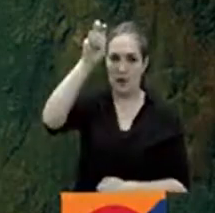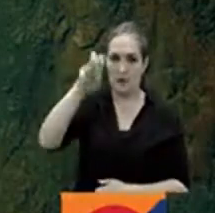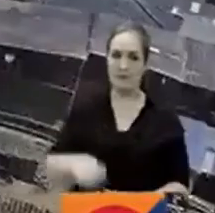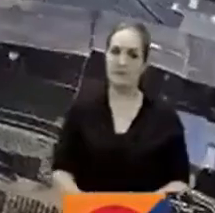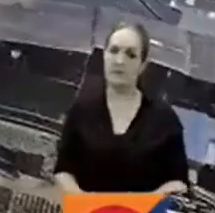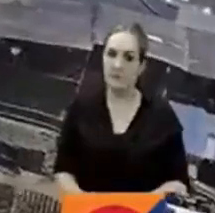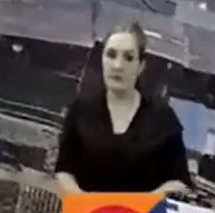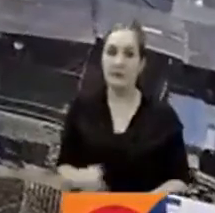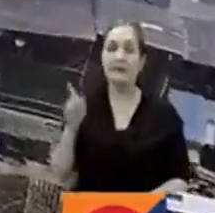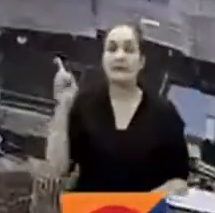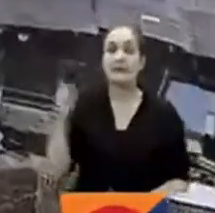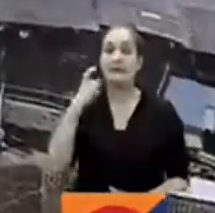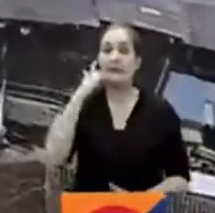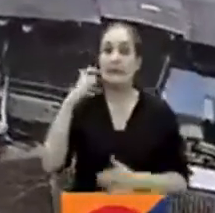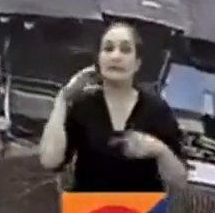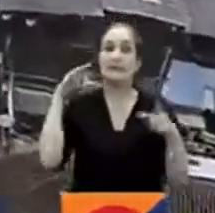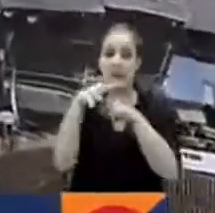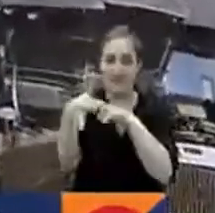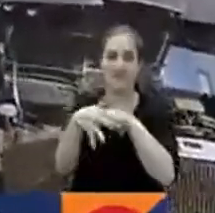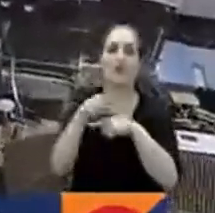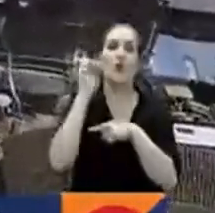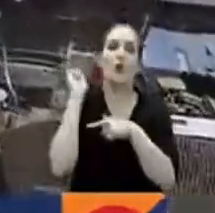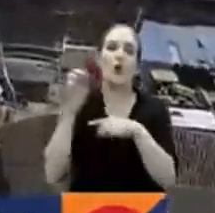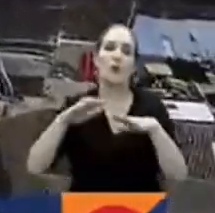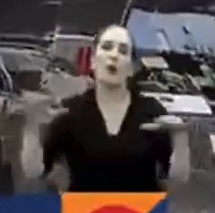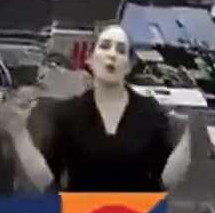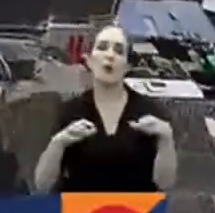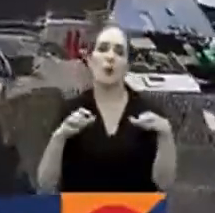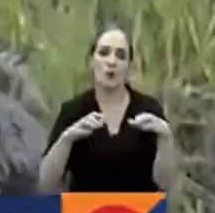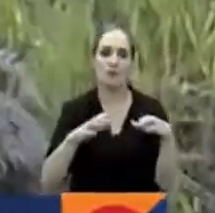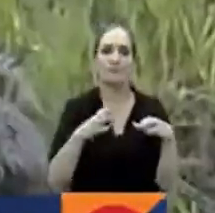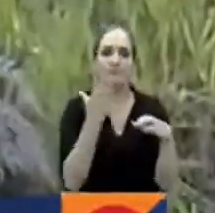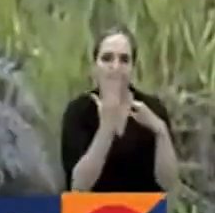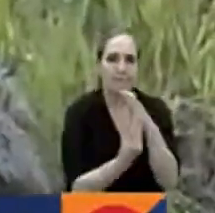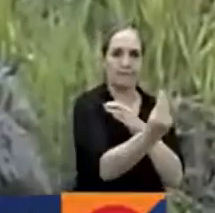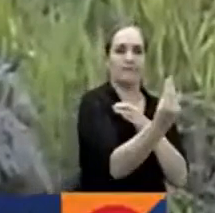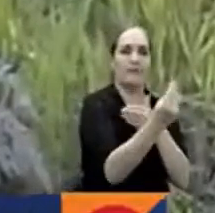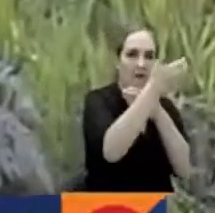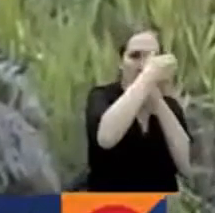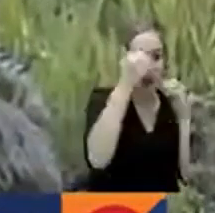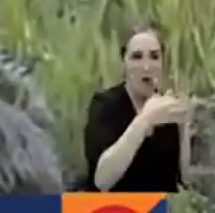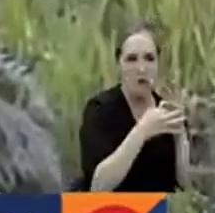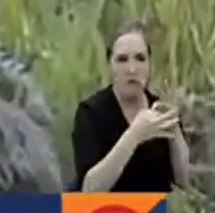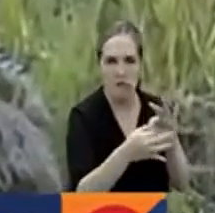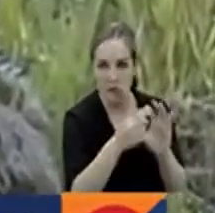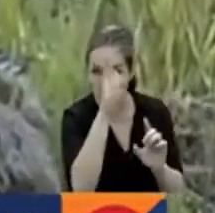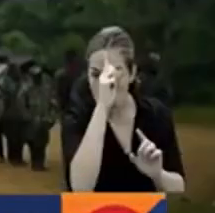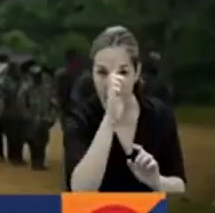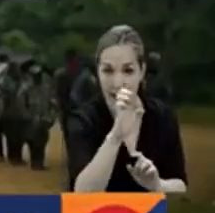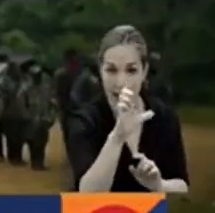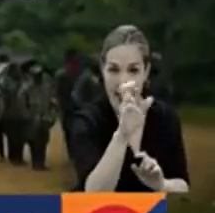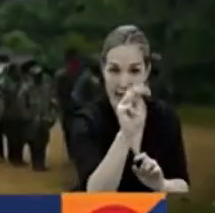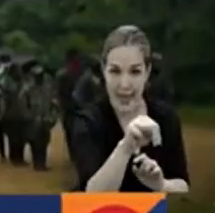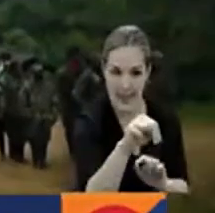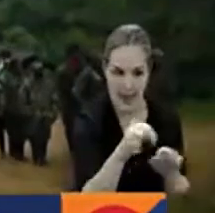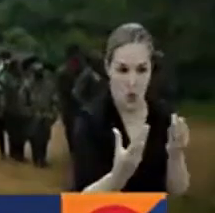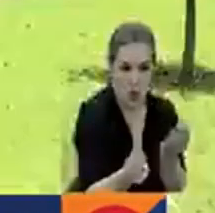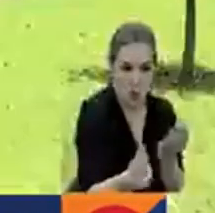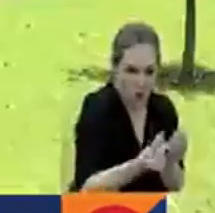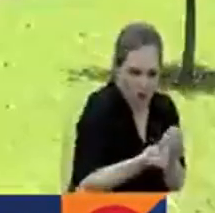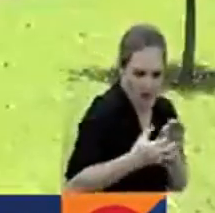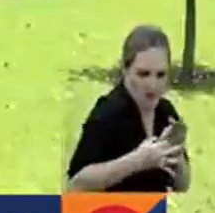Yarumal serían los afectados por las acciones de las disidencias que estarían uniendo fuerza con el ELN para combatir al Clan del Golfo.